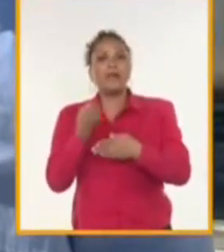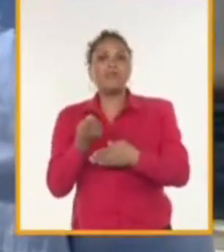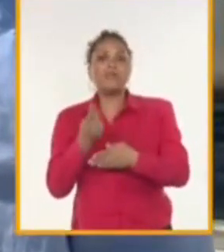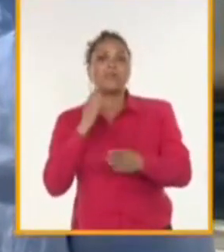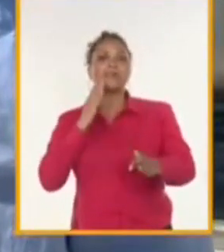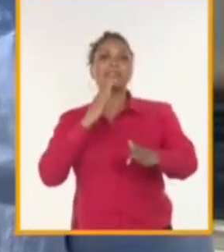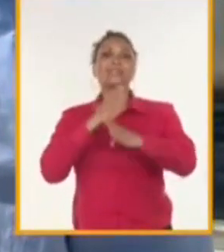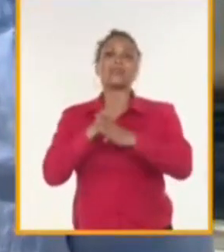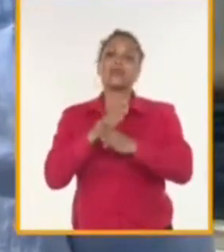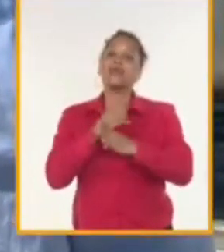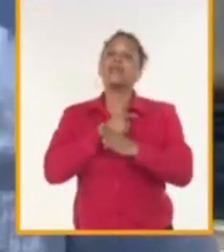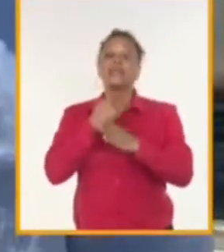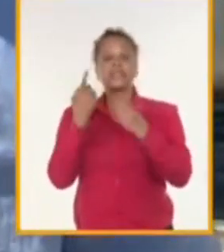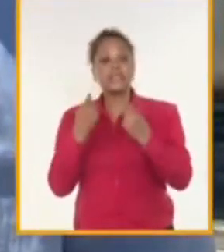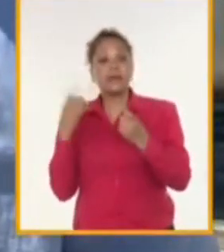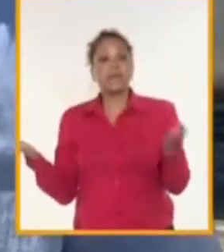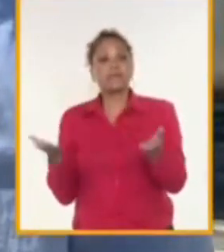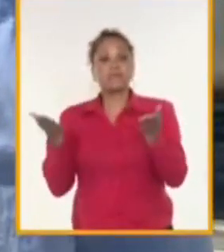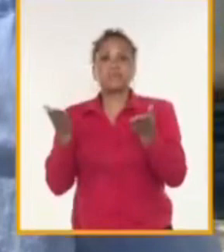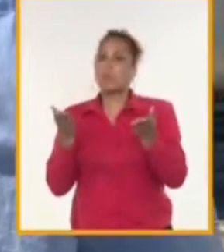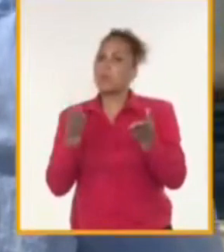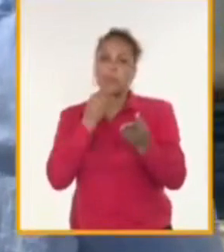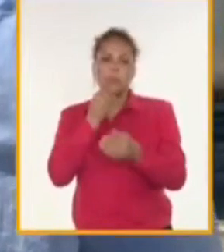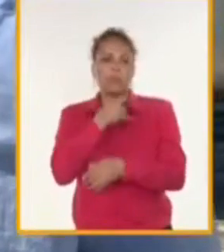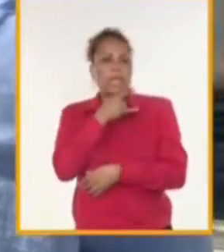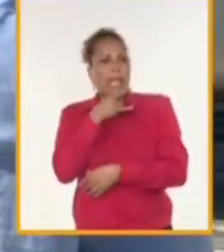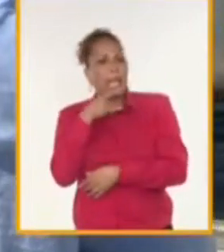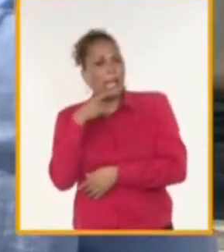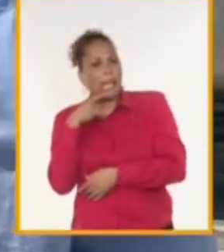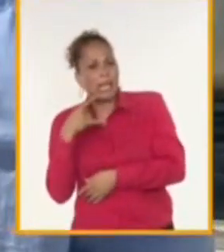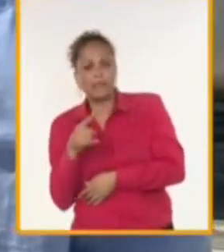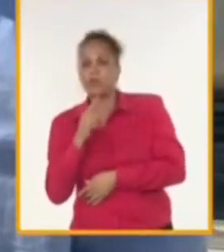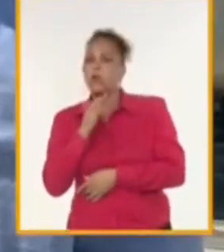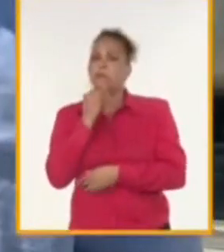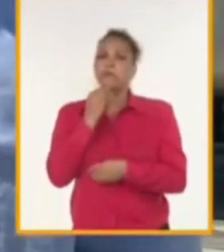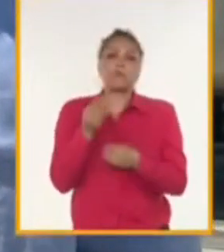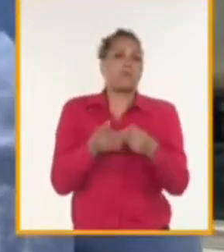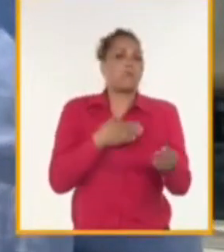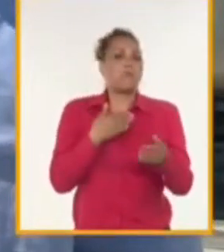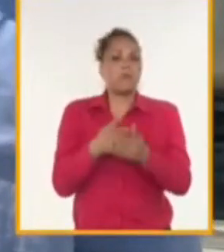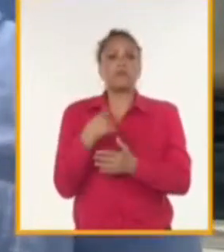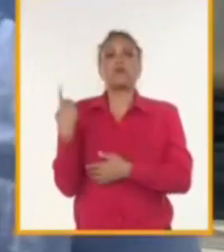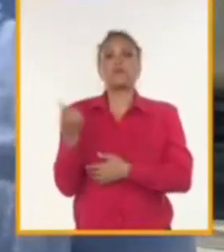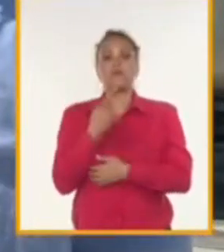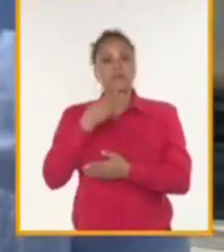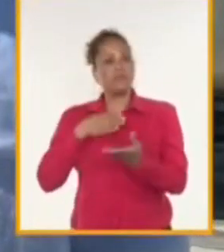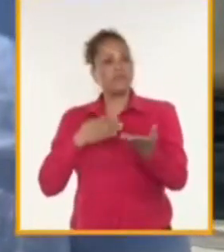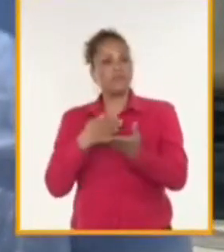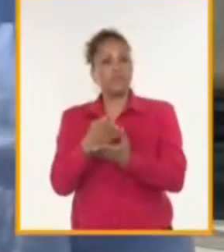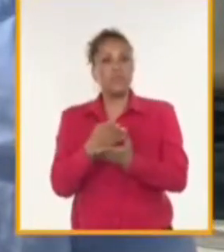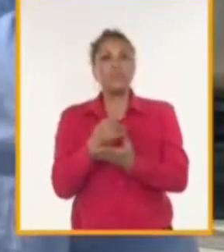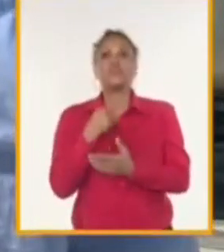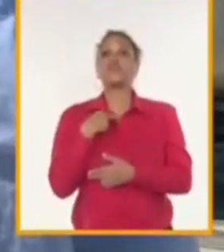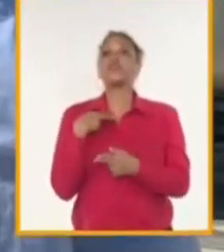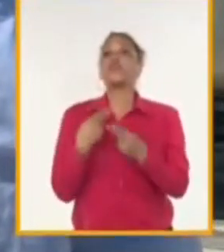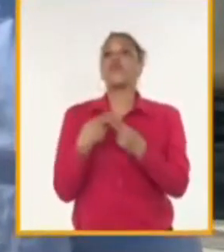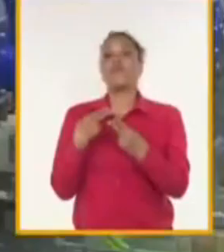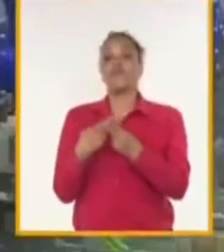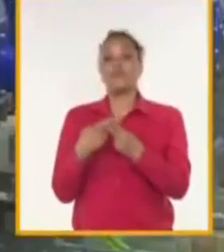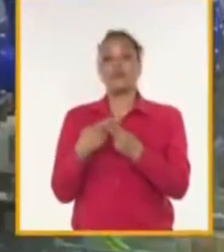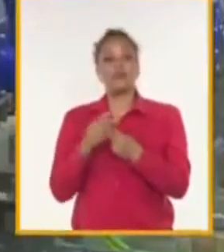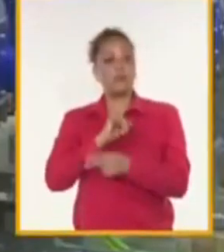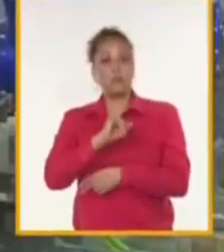caminar a la velocidad que queremos. Pero vamos a seguir porque la esperanza que teníamos el día que llegamos la